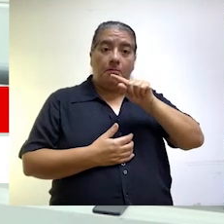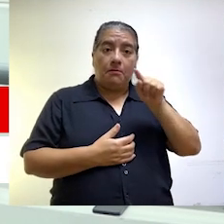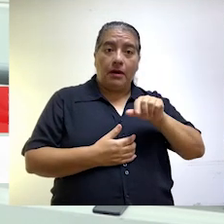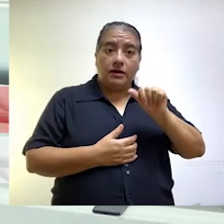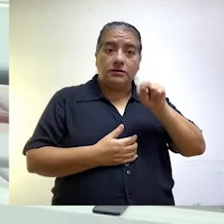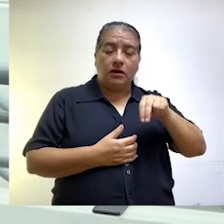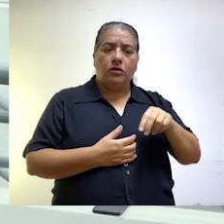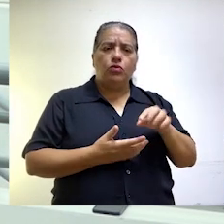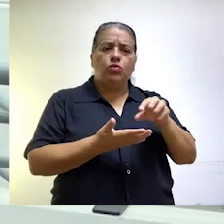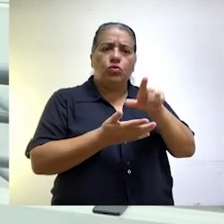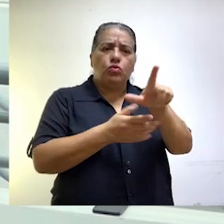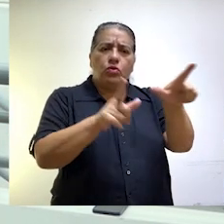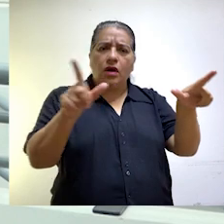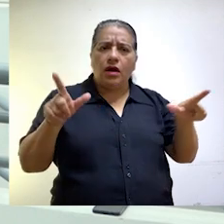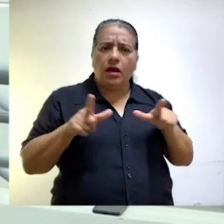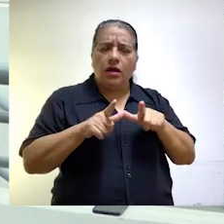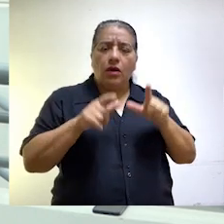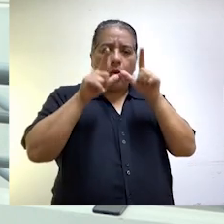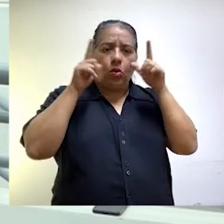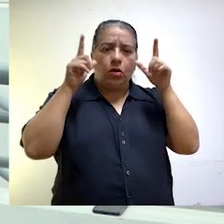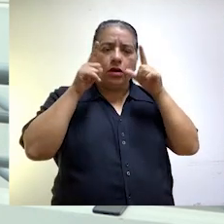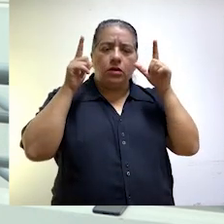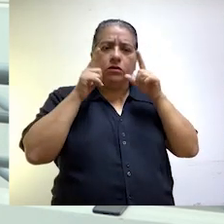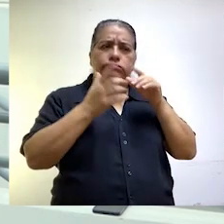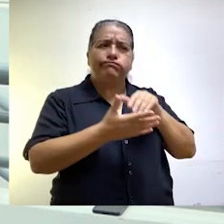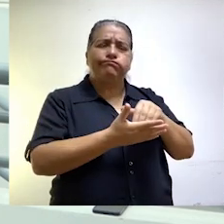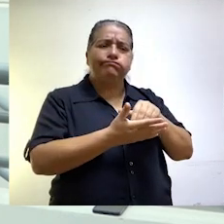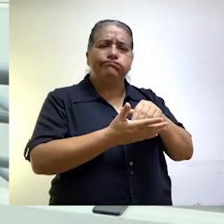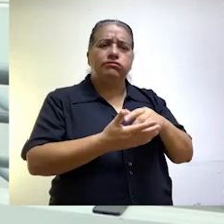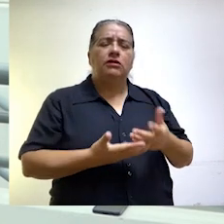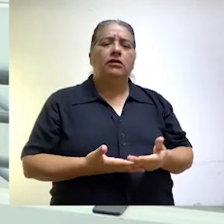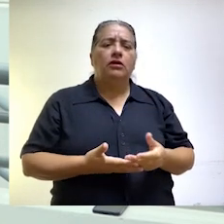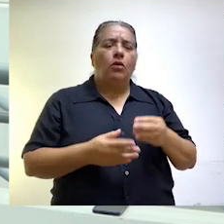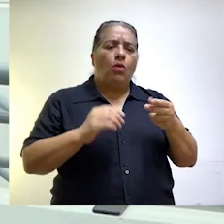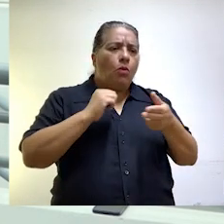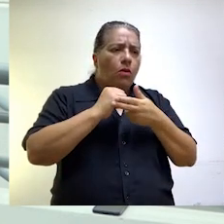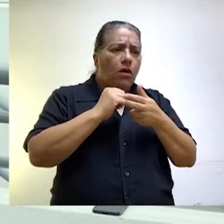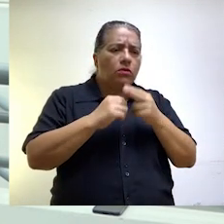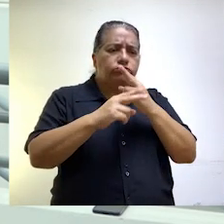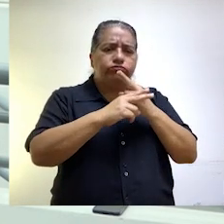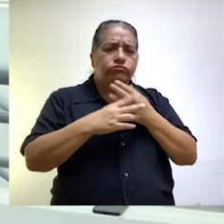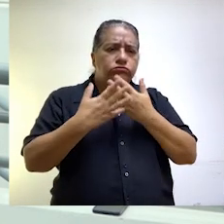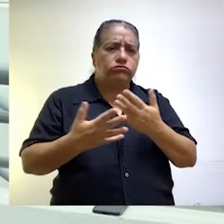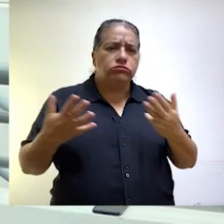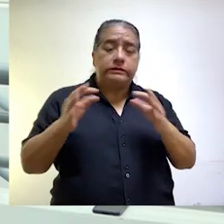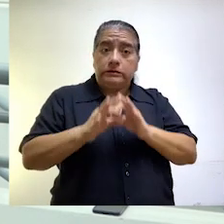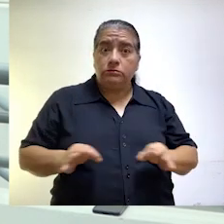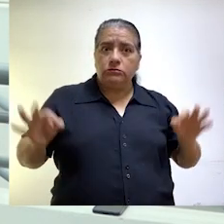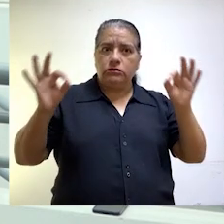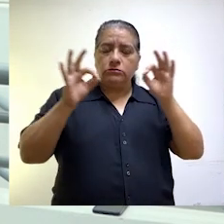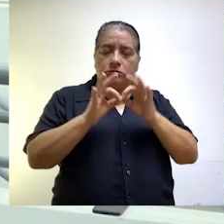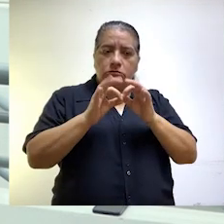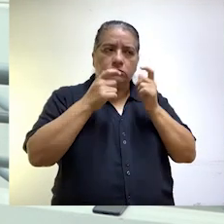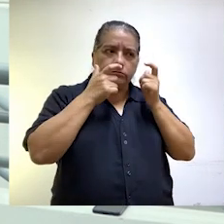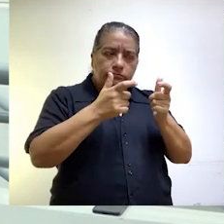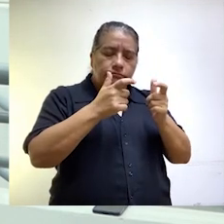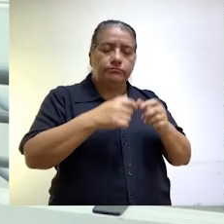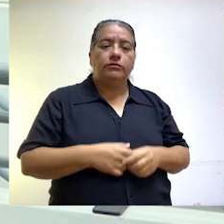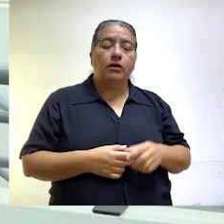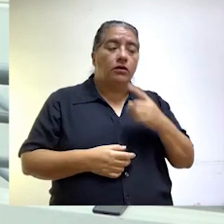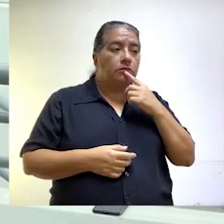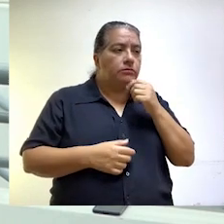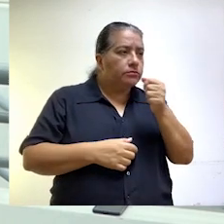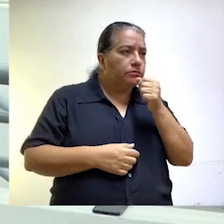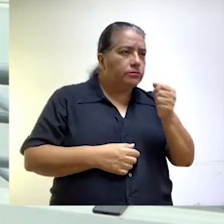distrito de Loreto en condición vulnerable y donde el resguardo a los recursos públicos es indispensable. Eso más adelante. Ahora